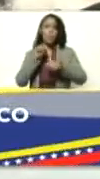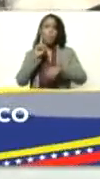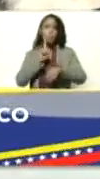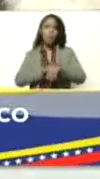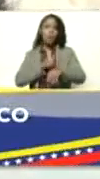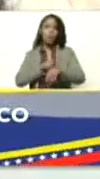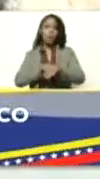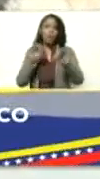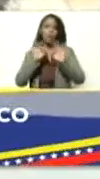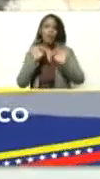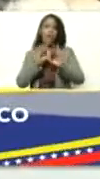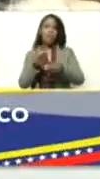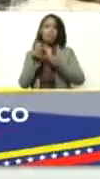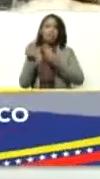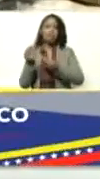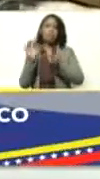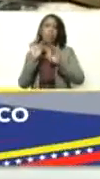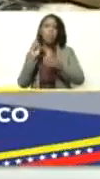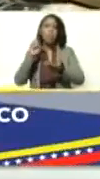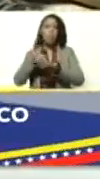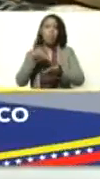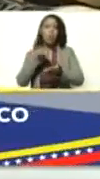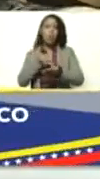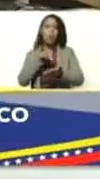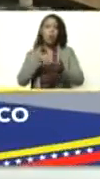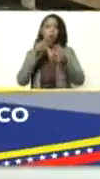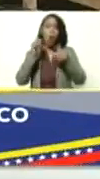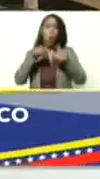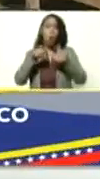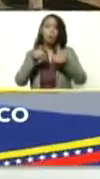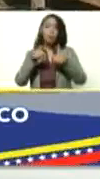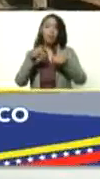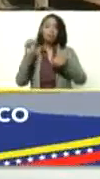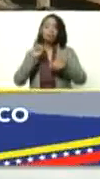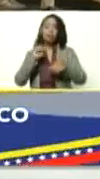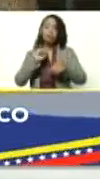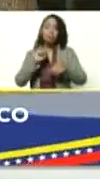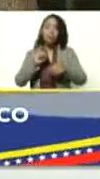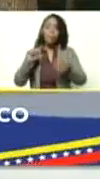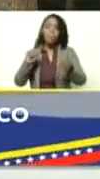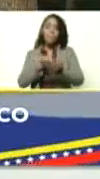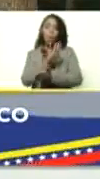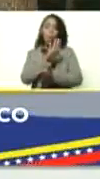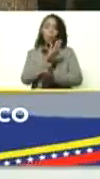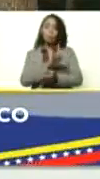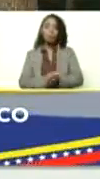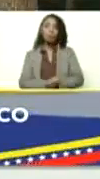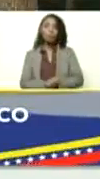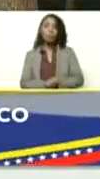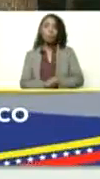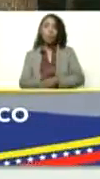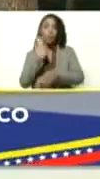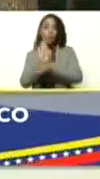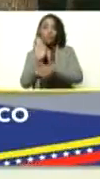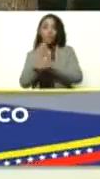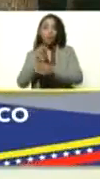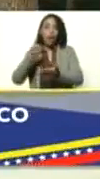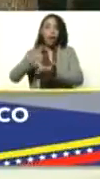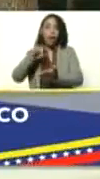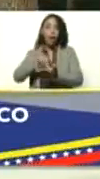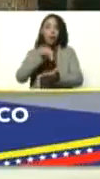donde nadie daba una locha por una cabra. Bueno, ahorita sí se ha impulsado la cría de Caprino